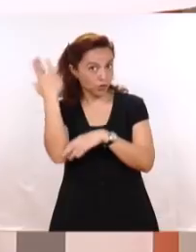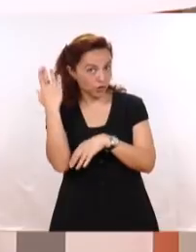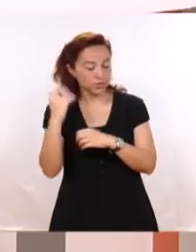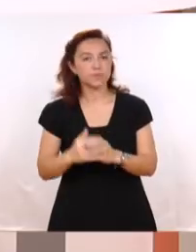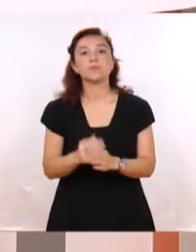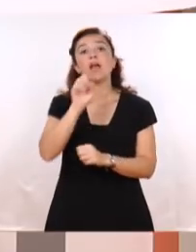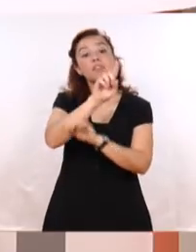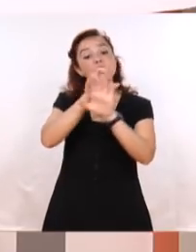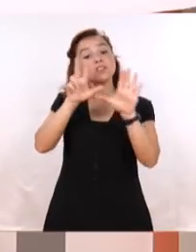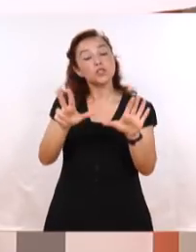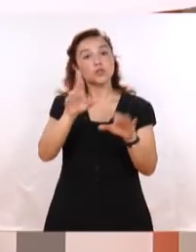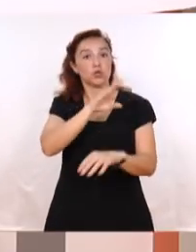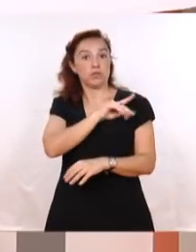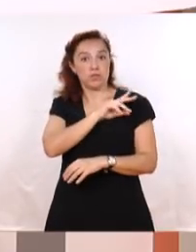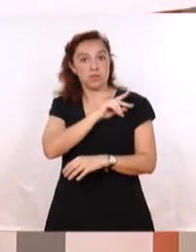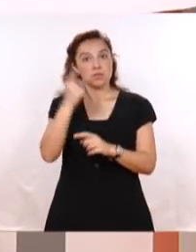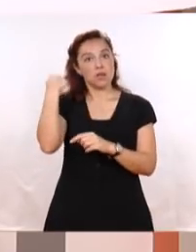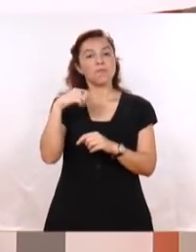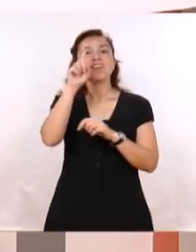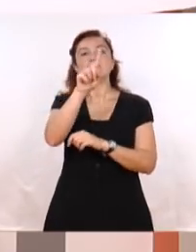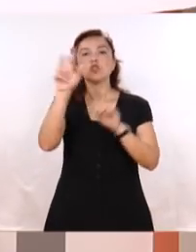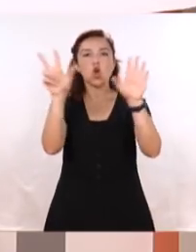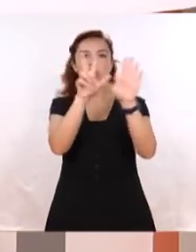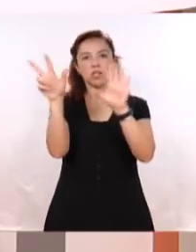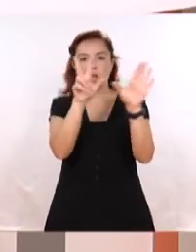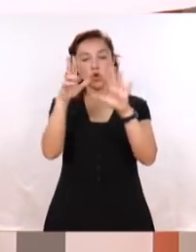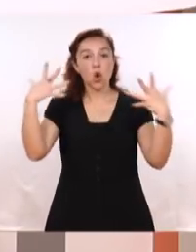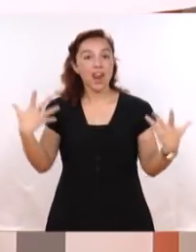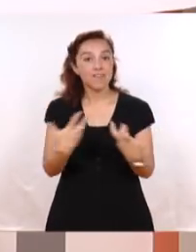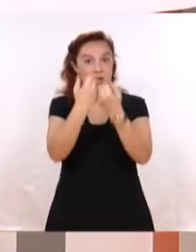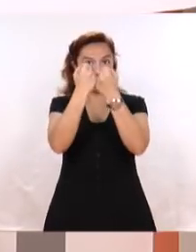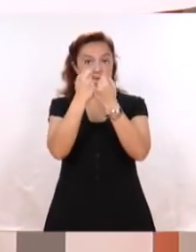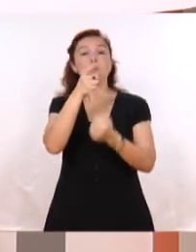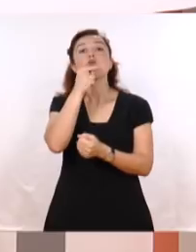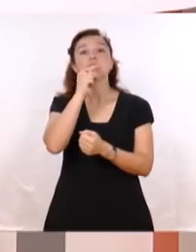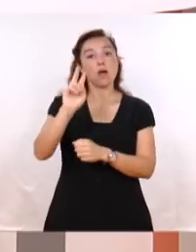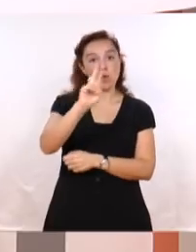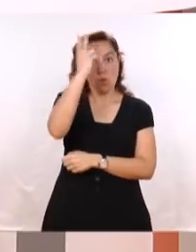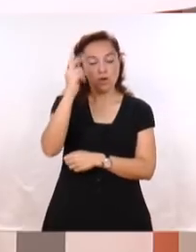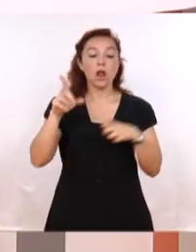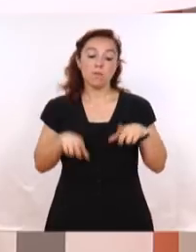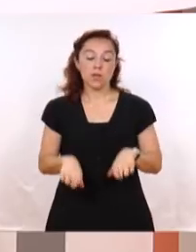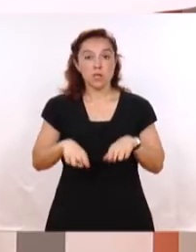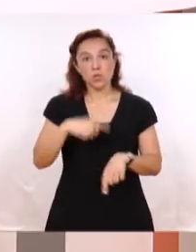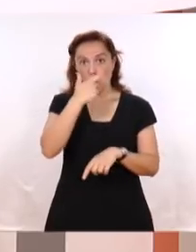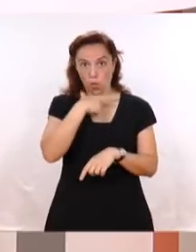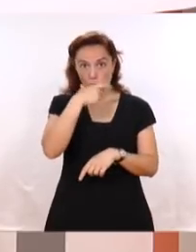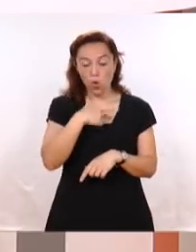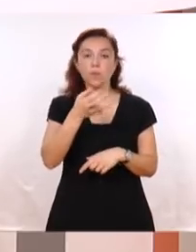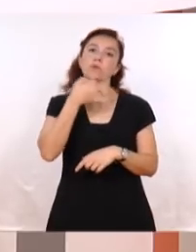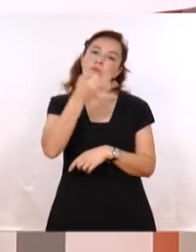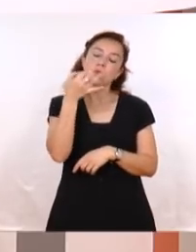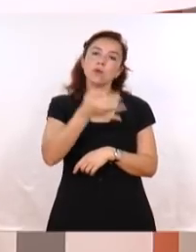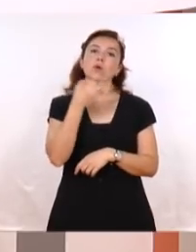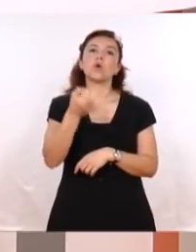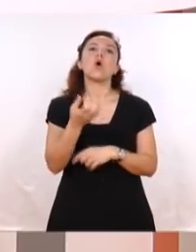El pasado 18 de diciembre Se conmemoró el 188 aniversario de la Policía Nacional Y el Ministro del Interior destacó en su discurso Las